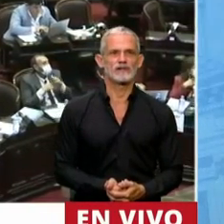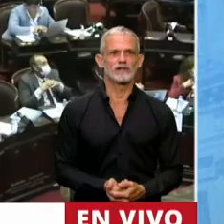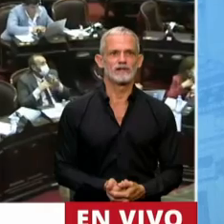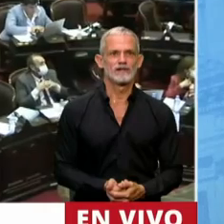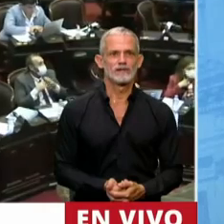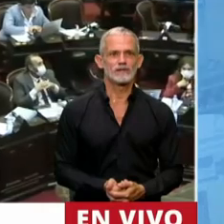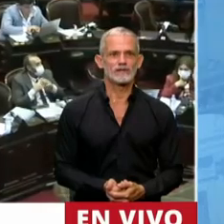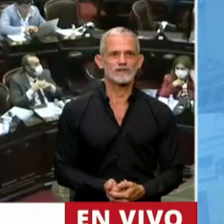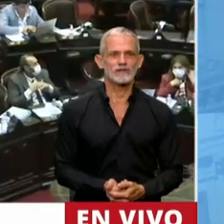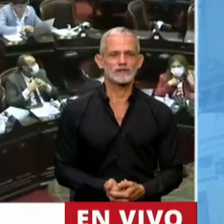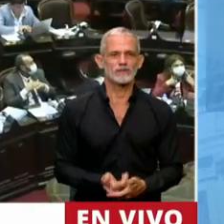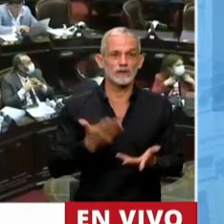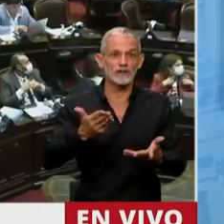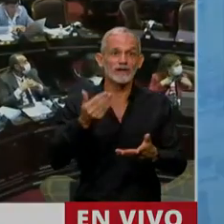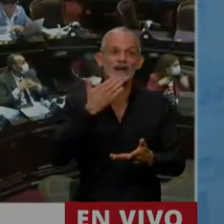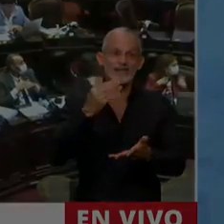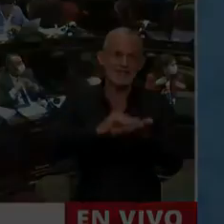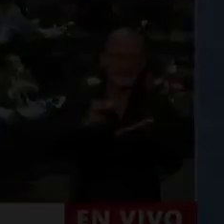Muchas gracias, diputado Rochenberger. Gracias.